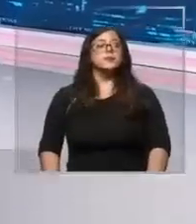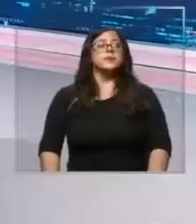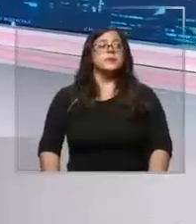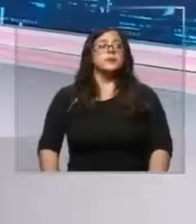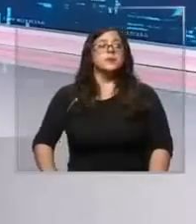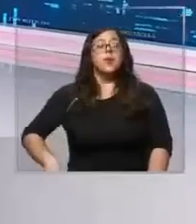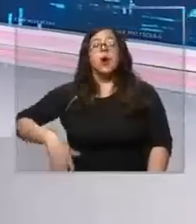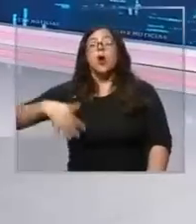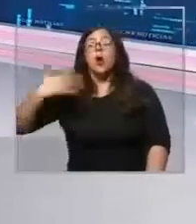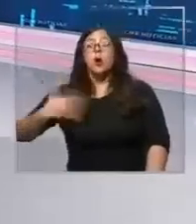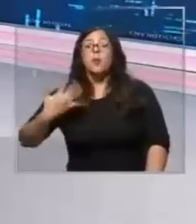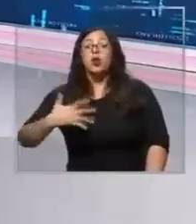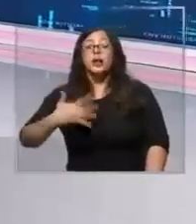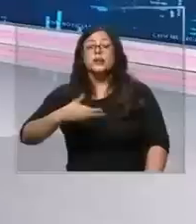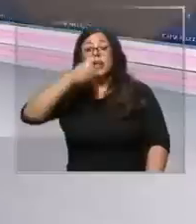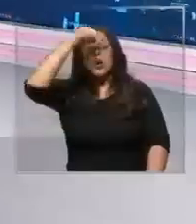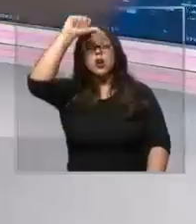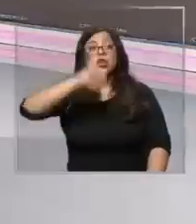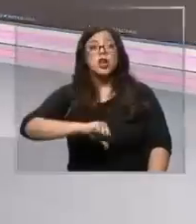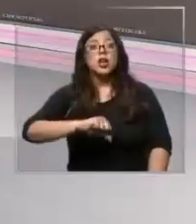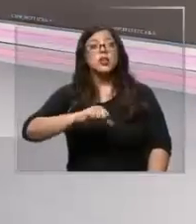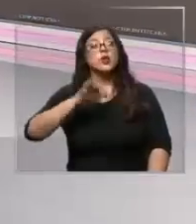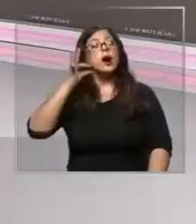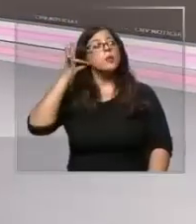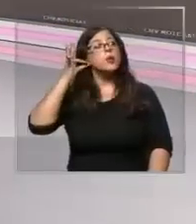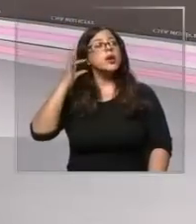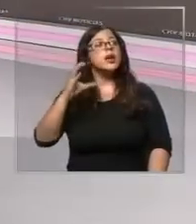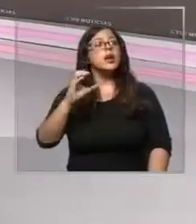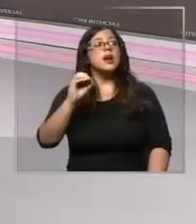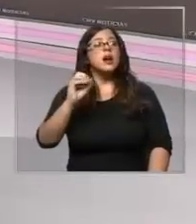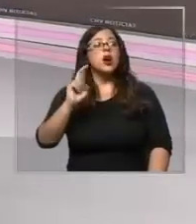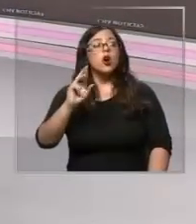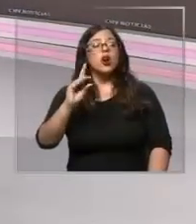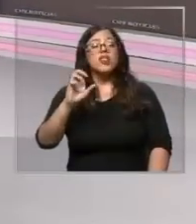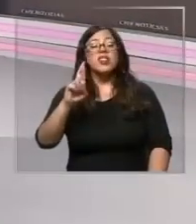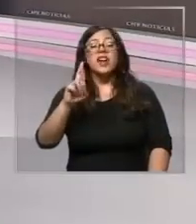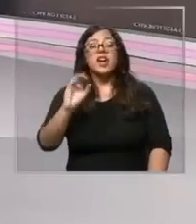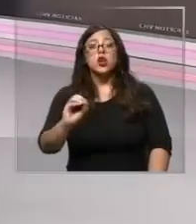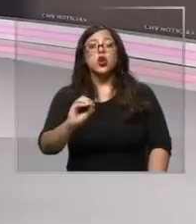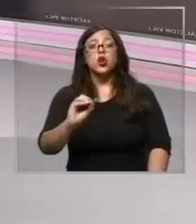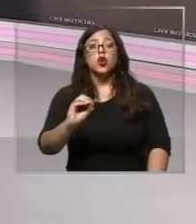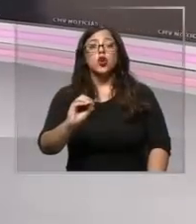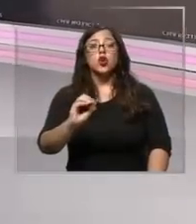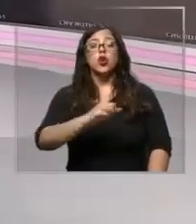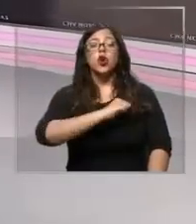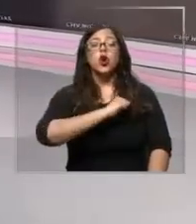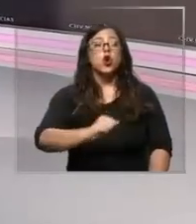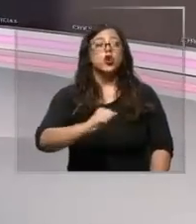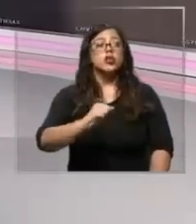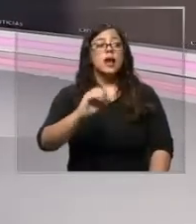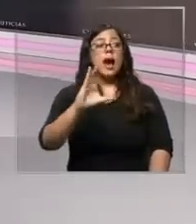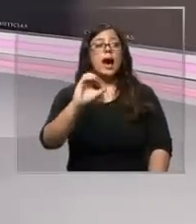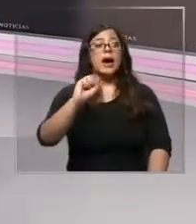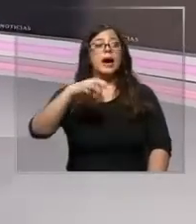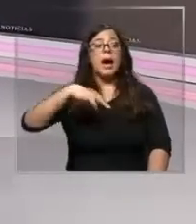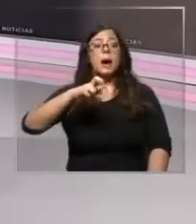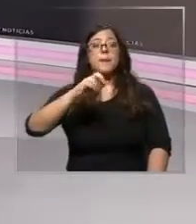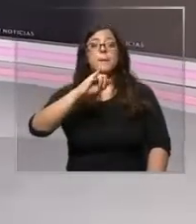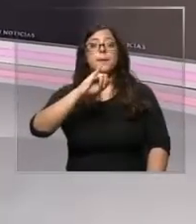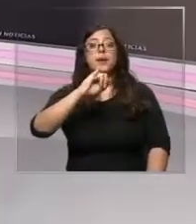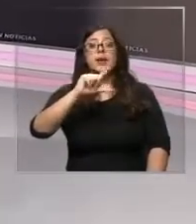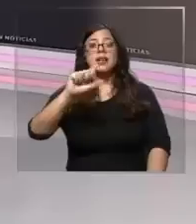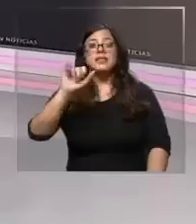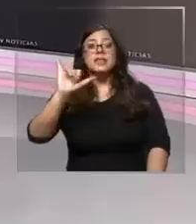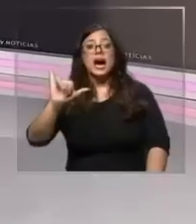Transversal fue la condena a la diputada María Luisa Cordero por sus declaraciones contra Fabiola Campillay, tras asegurar en un programa de radio